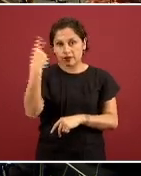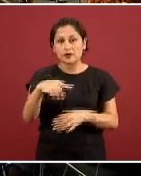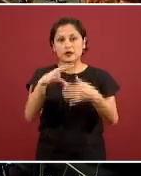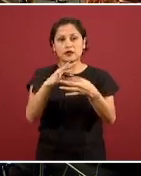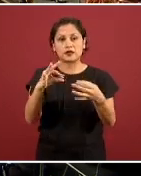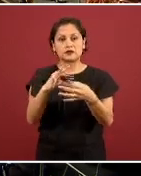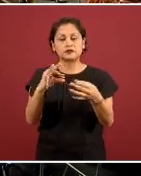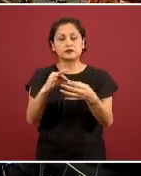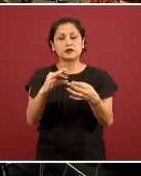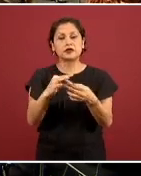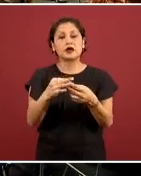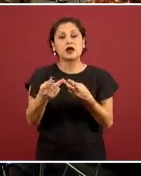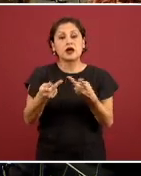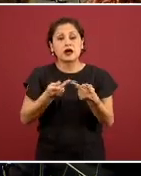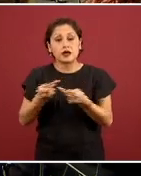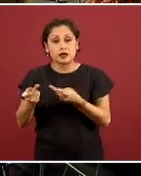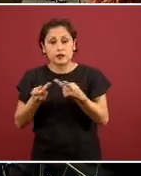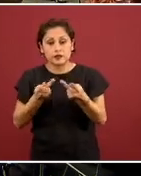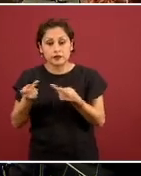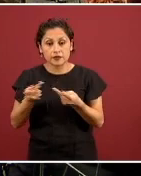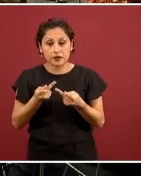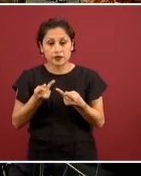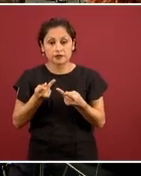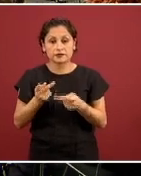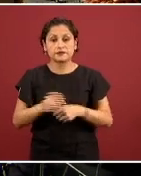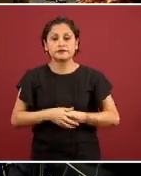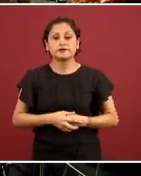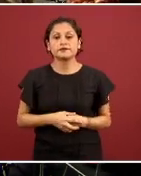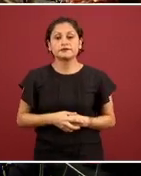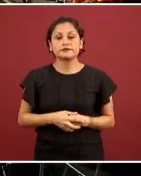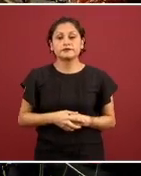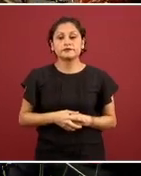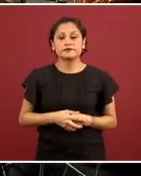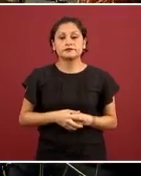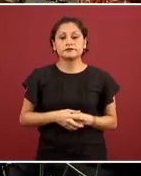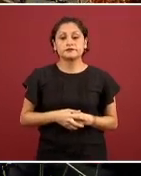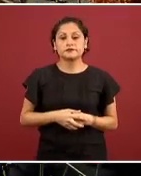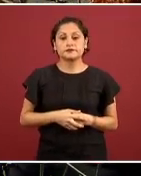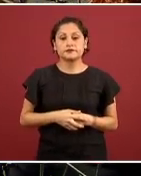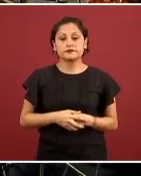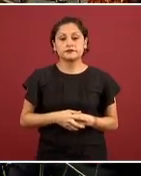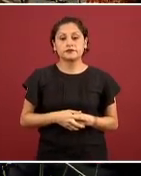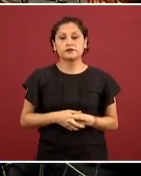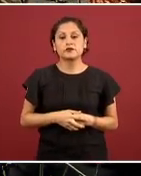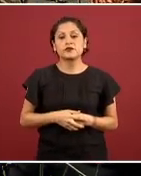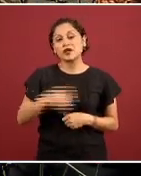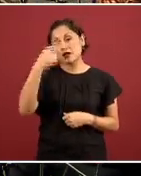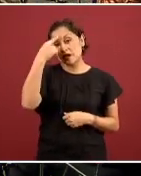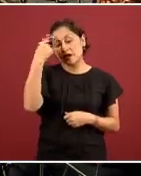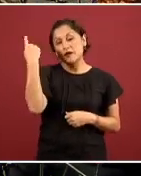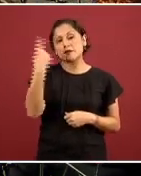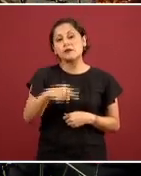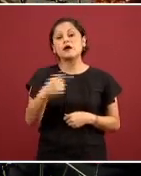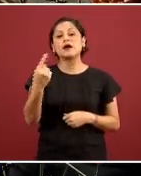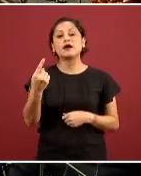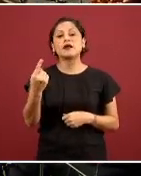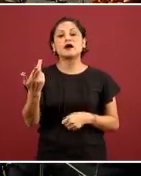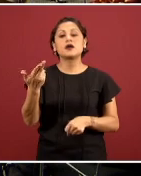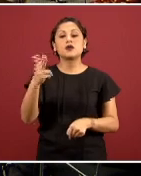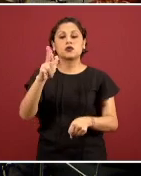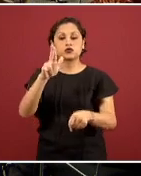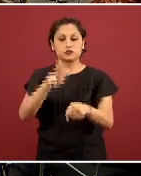conversión para la atención a COVID,